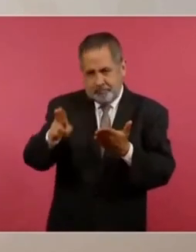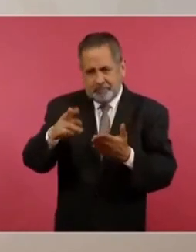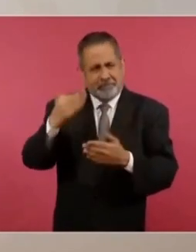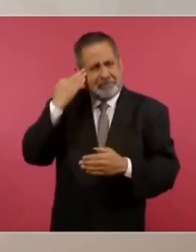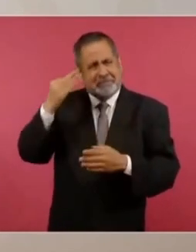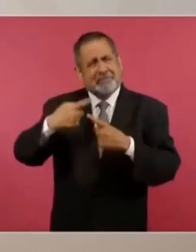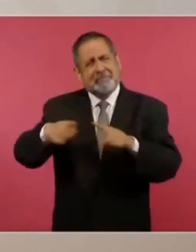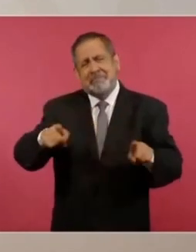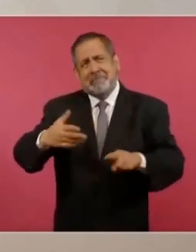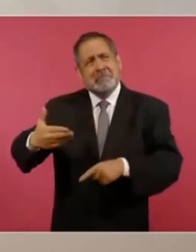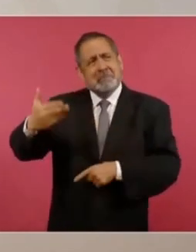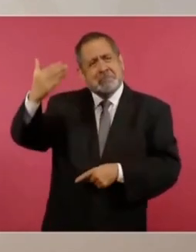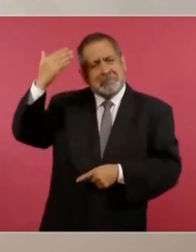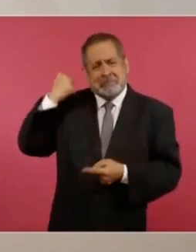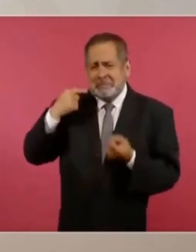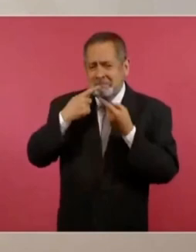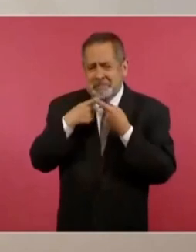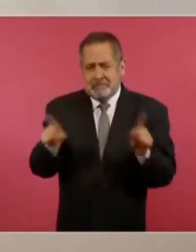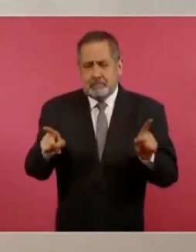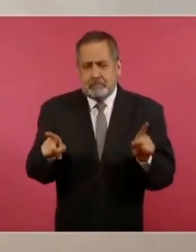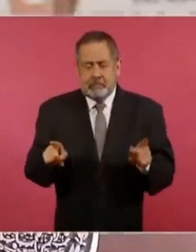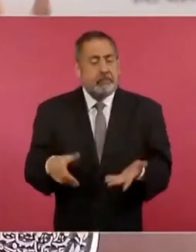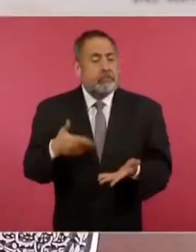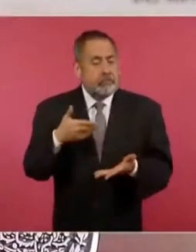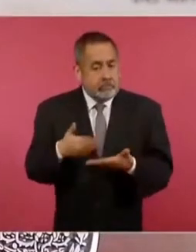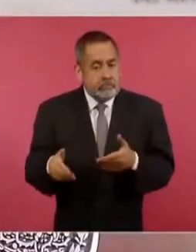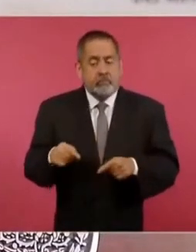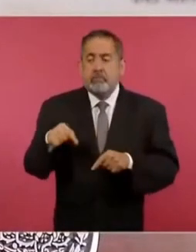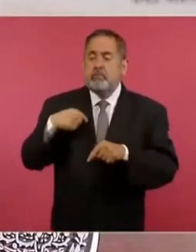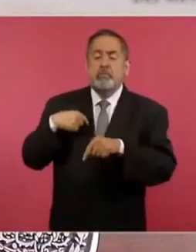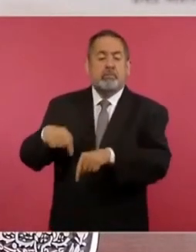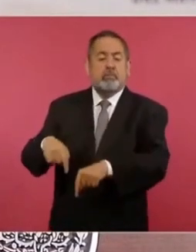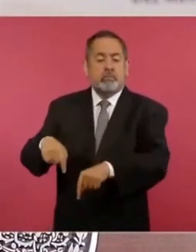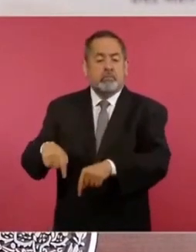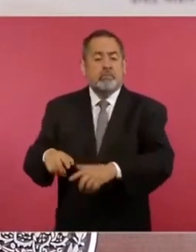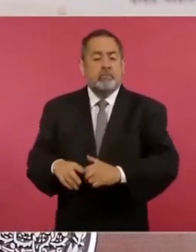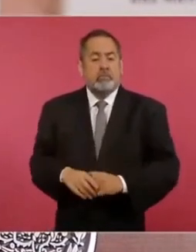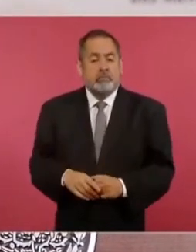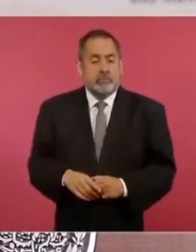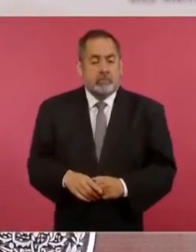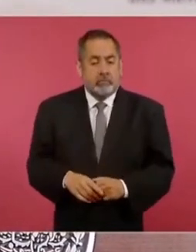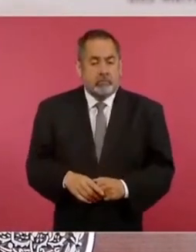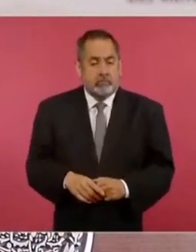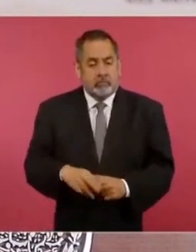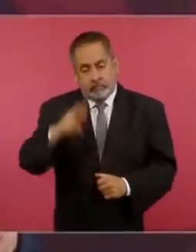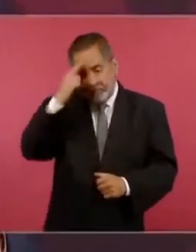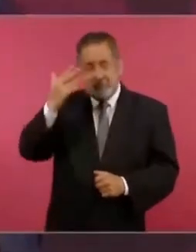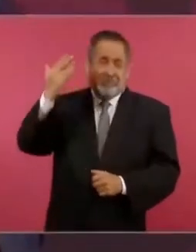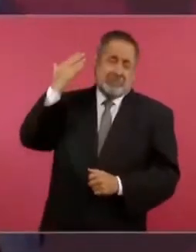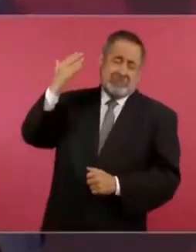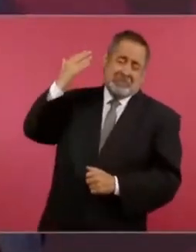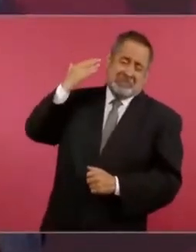tiempos. Nosotros veníamos de ser invadidos